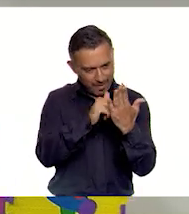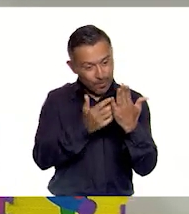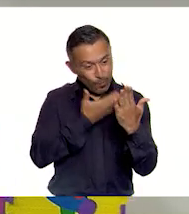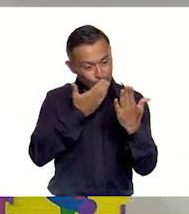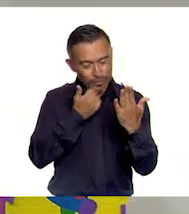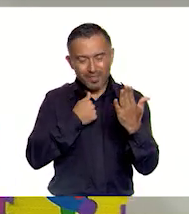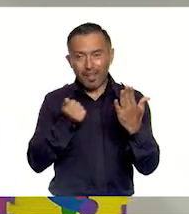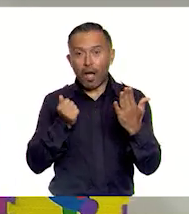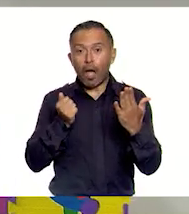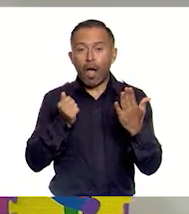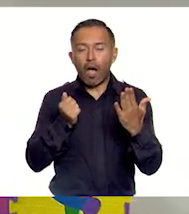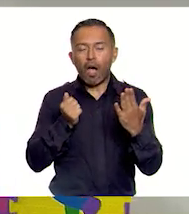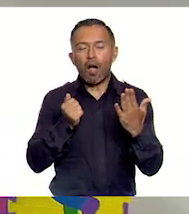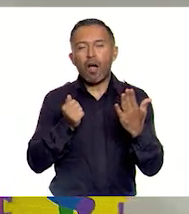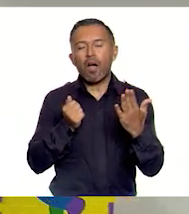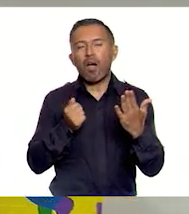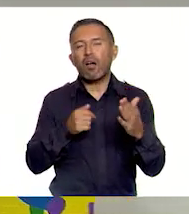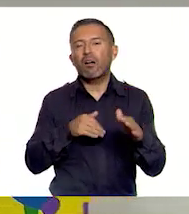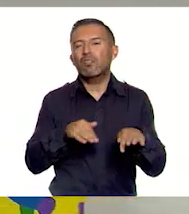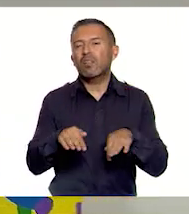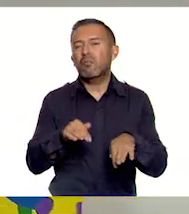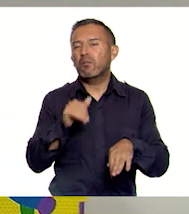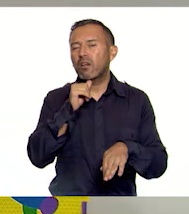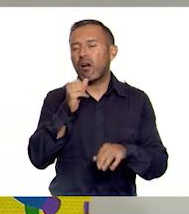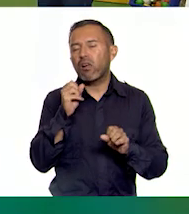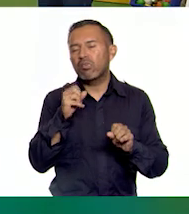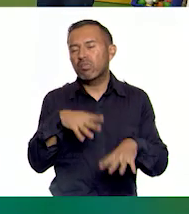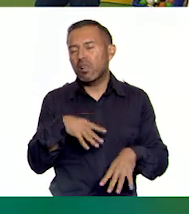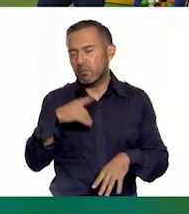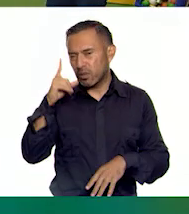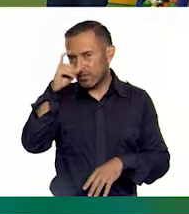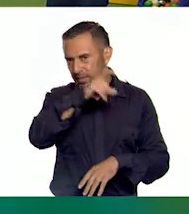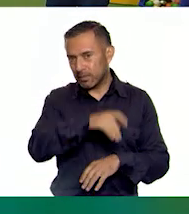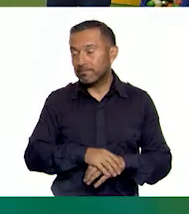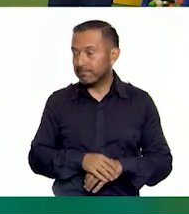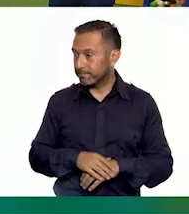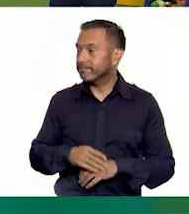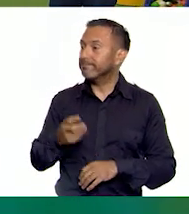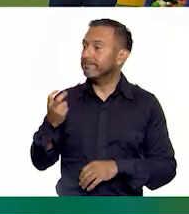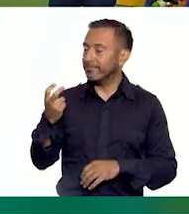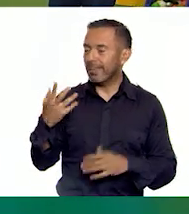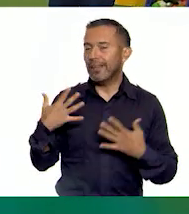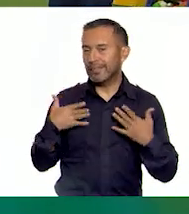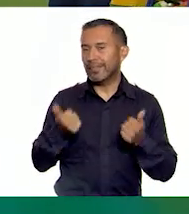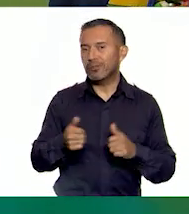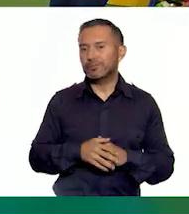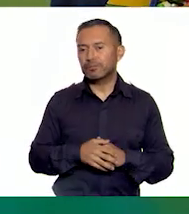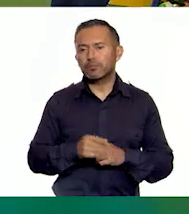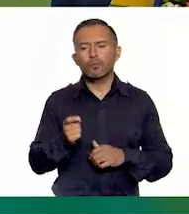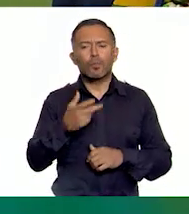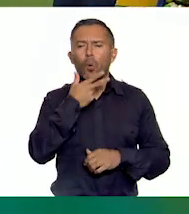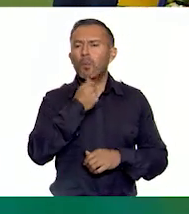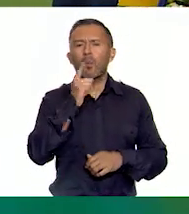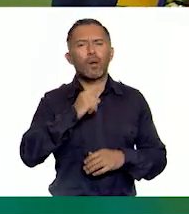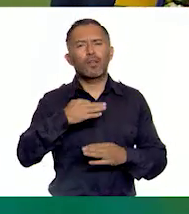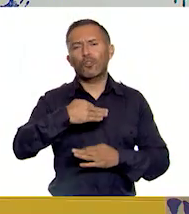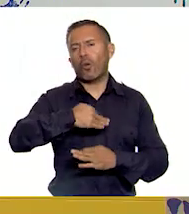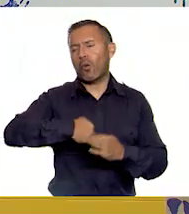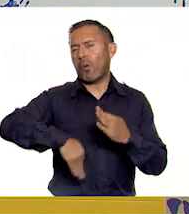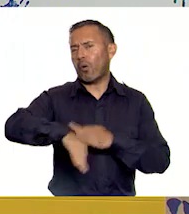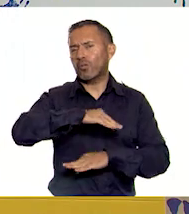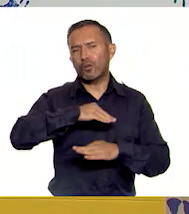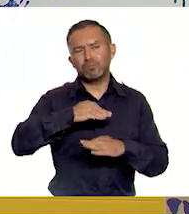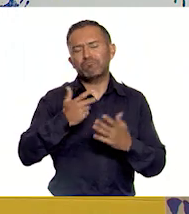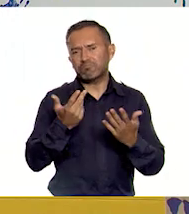pues me es muy difícil mantenerme activa. Sí, entiendo. Y bueno, como te decía anteriormente, todos en mayor o menor medida, pues nos podríamos